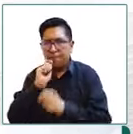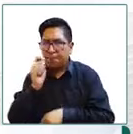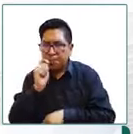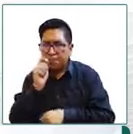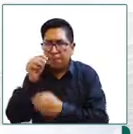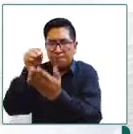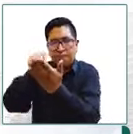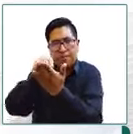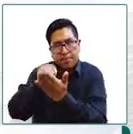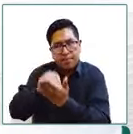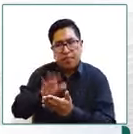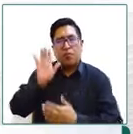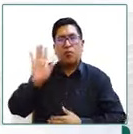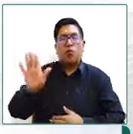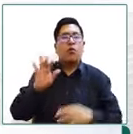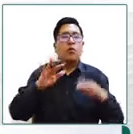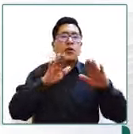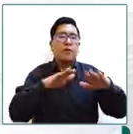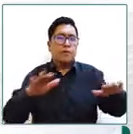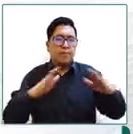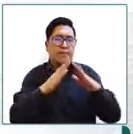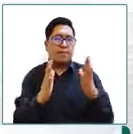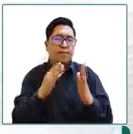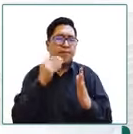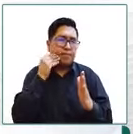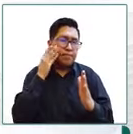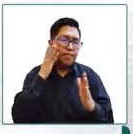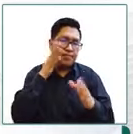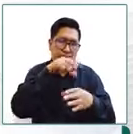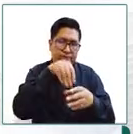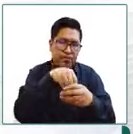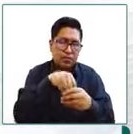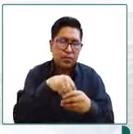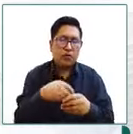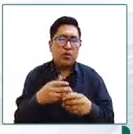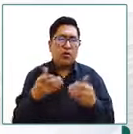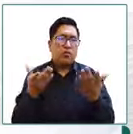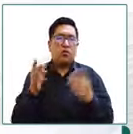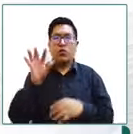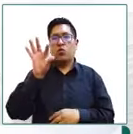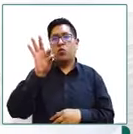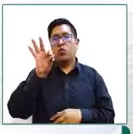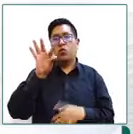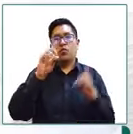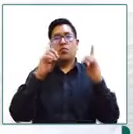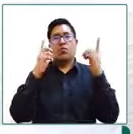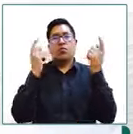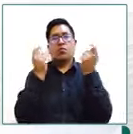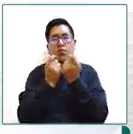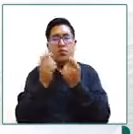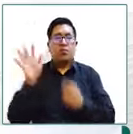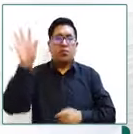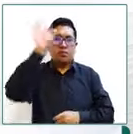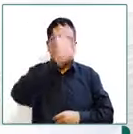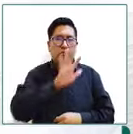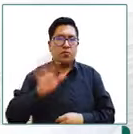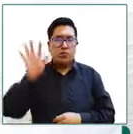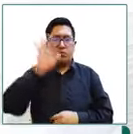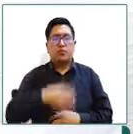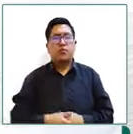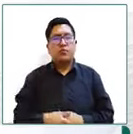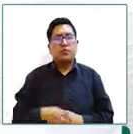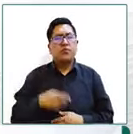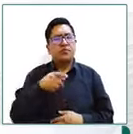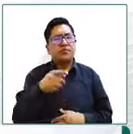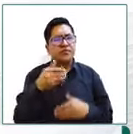niños y adolescentes que están en los centros de acogimiento en los nueve departamentos tiene una